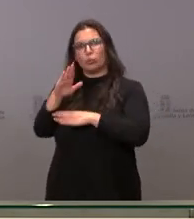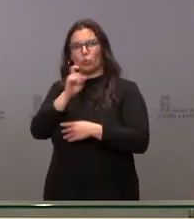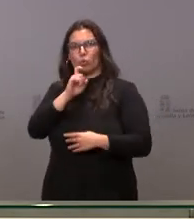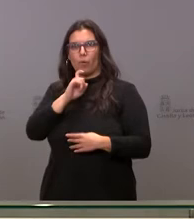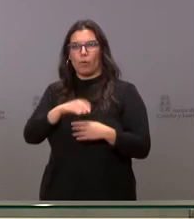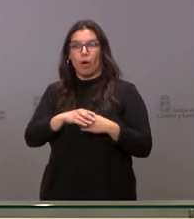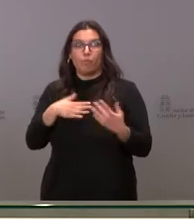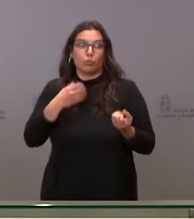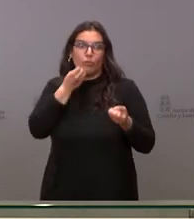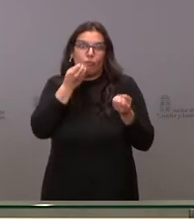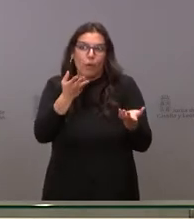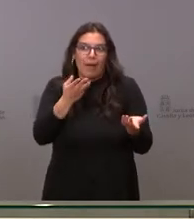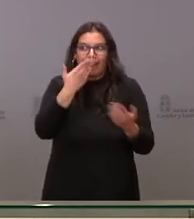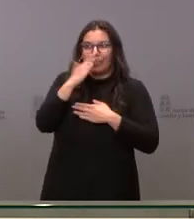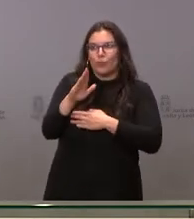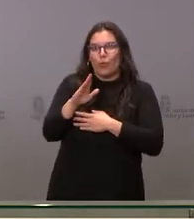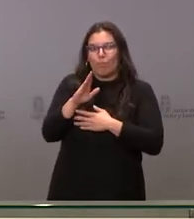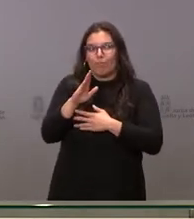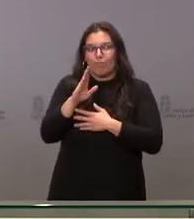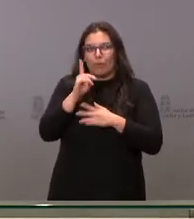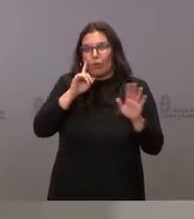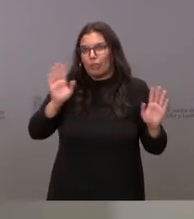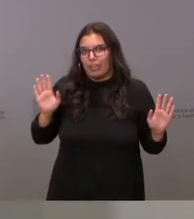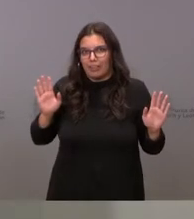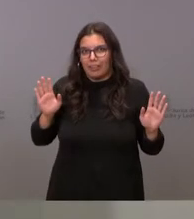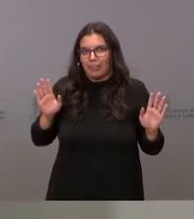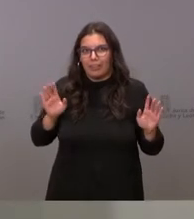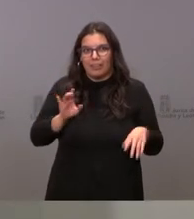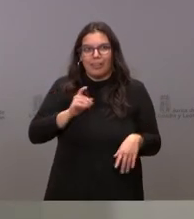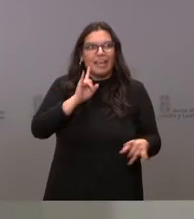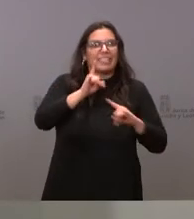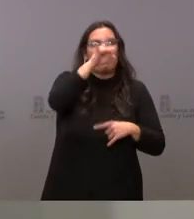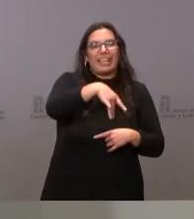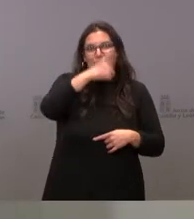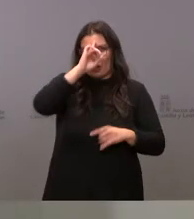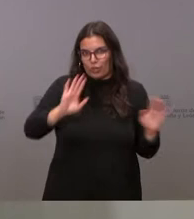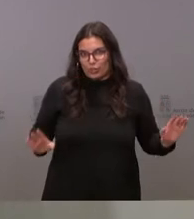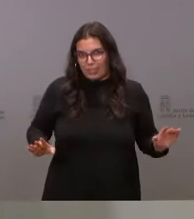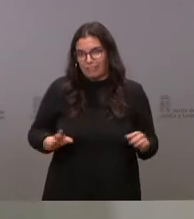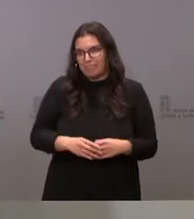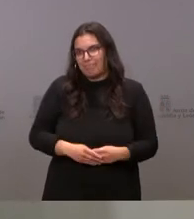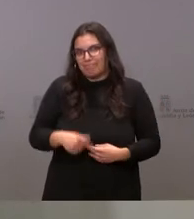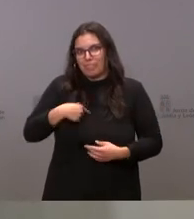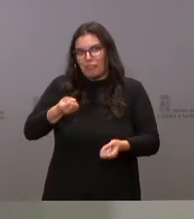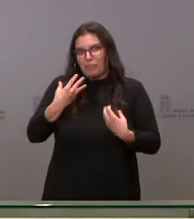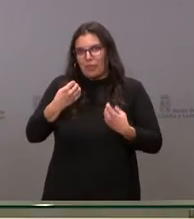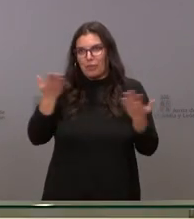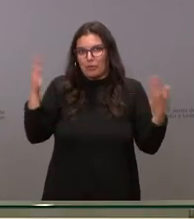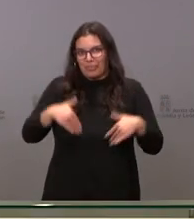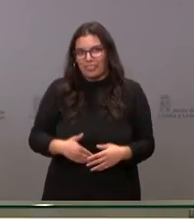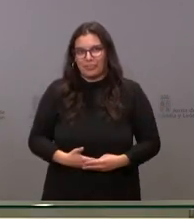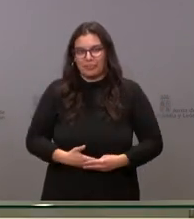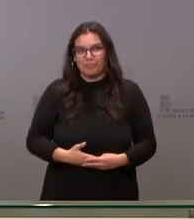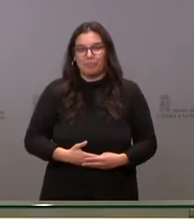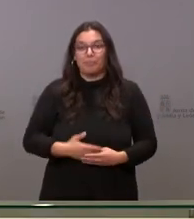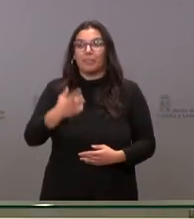puedo informarle del tono. No sé quién llama ni cómo llama. Mi grado de información no llega tanto. Sí, en relación a este tema yo